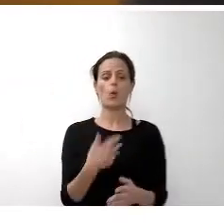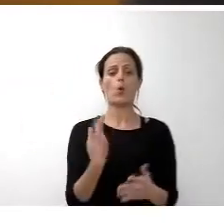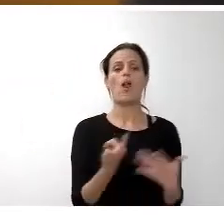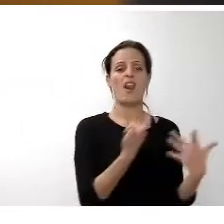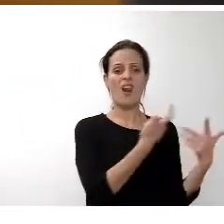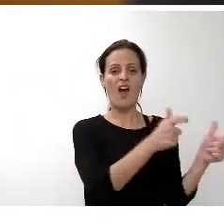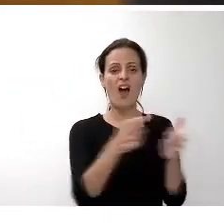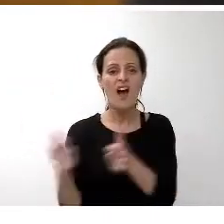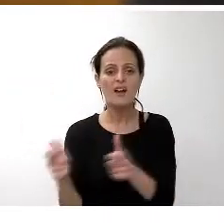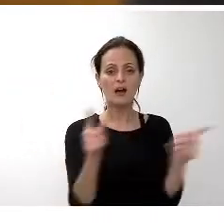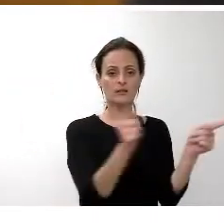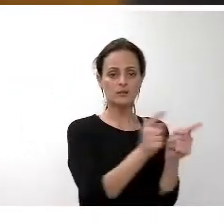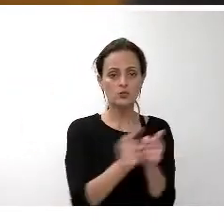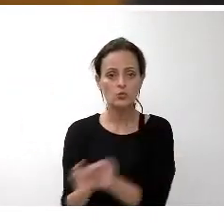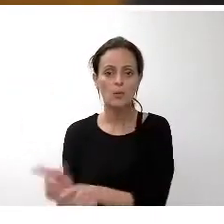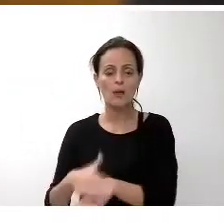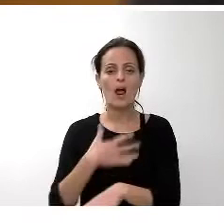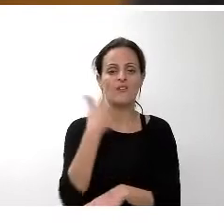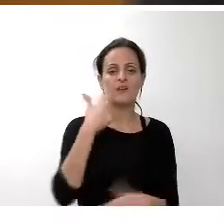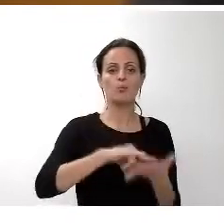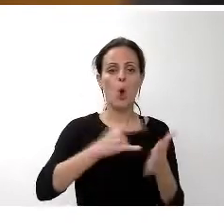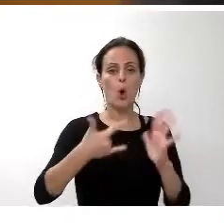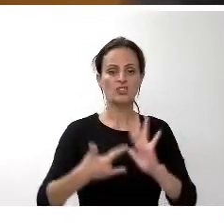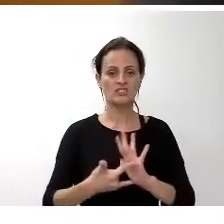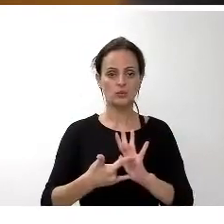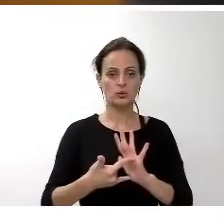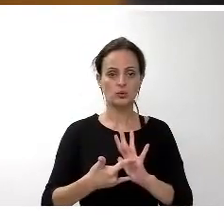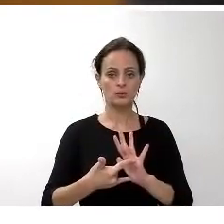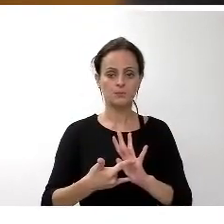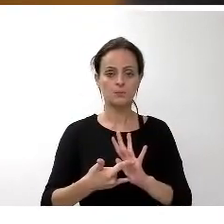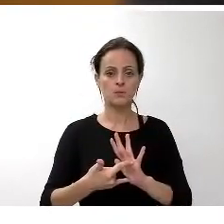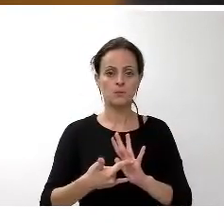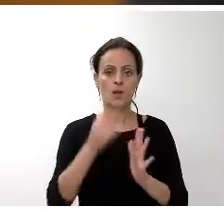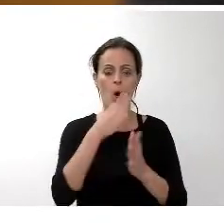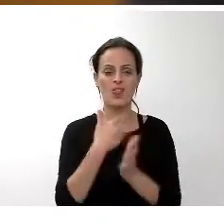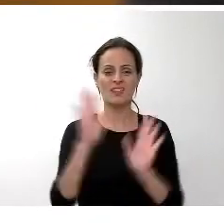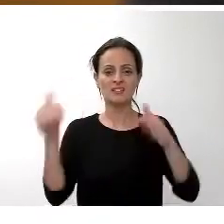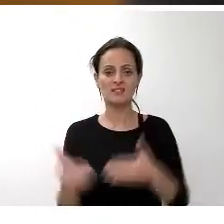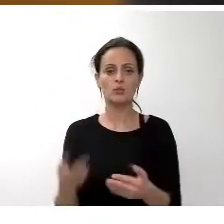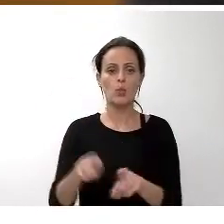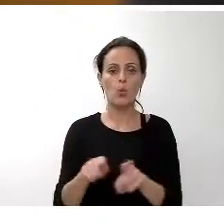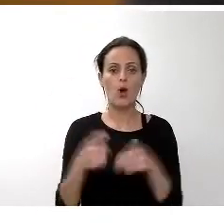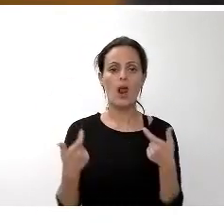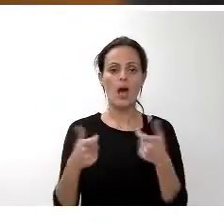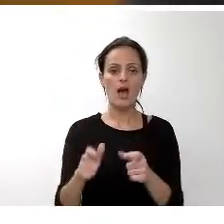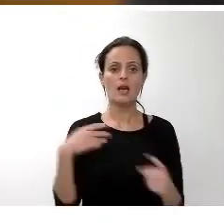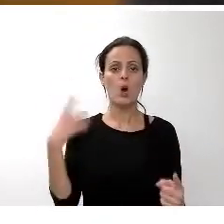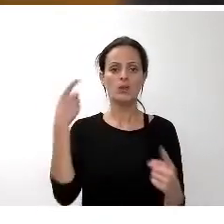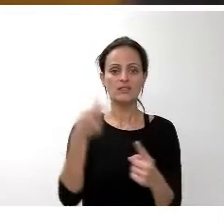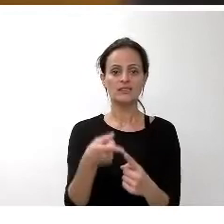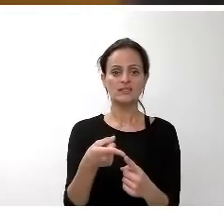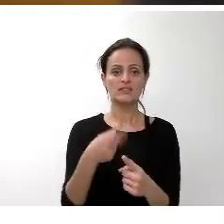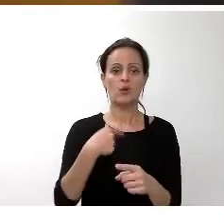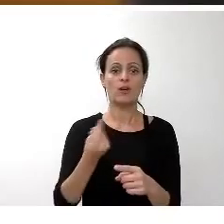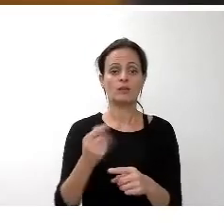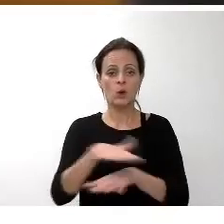de los proyectos de aquellas áreas y centrándonos especialmente en aquellas áreas objetivos de la corporación para el